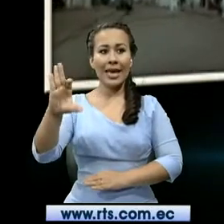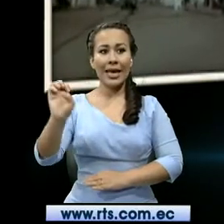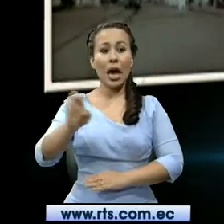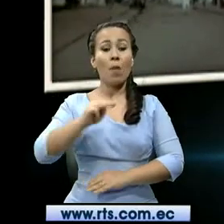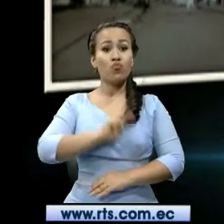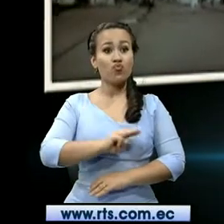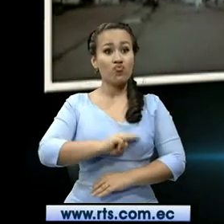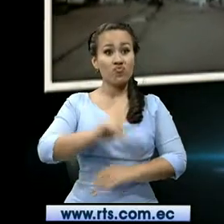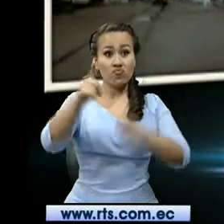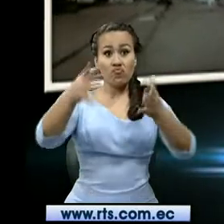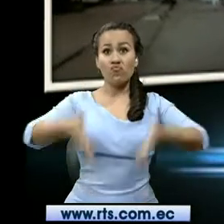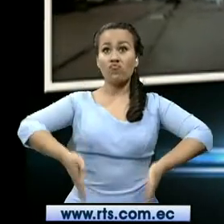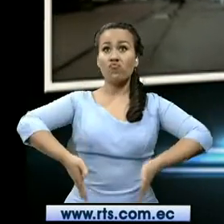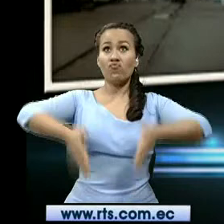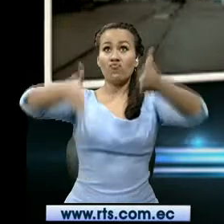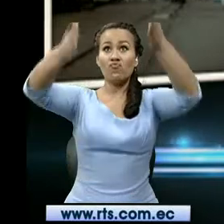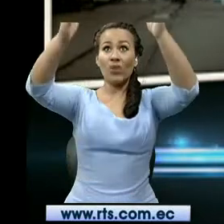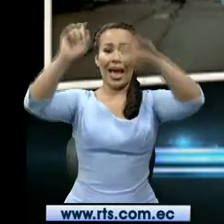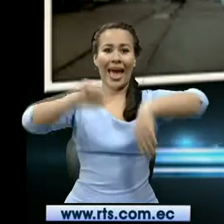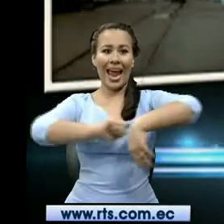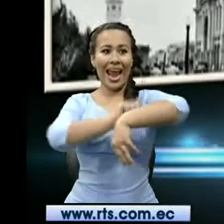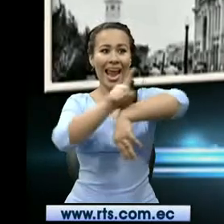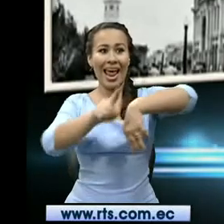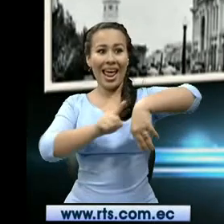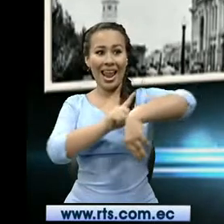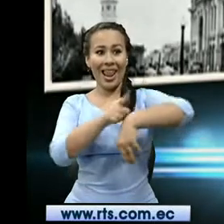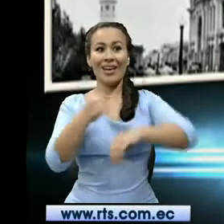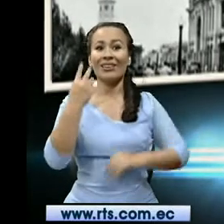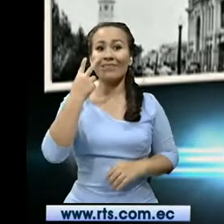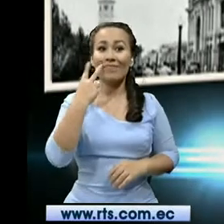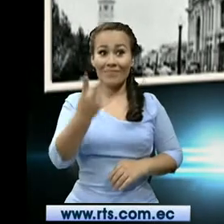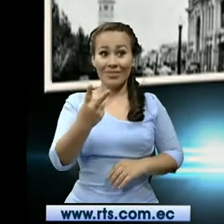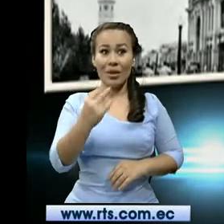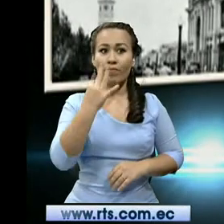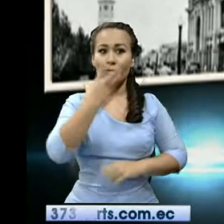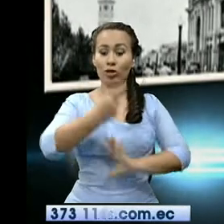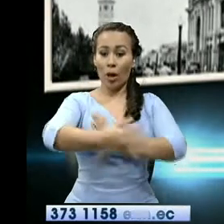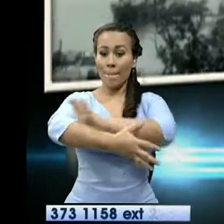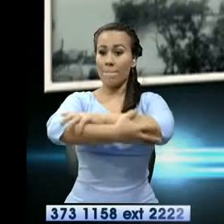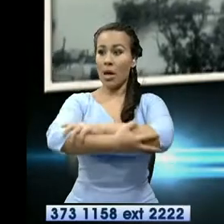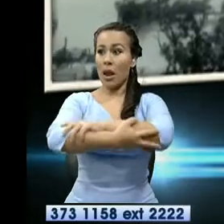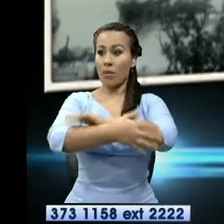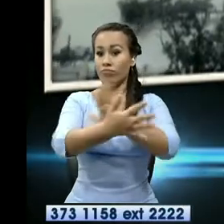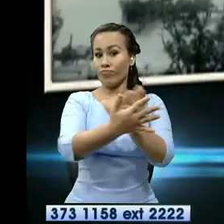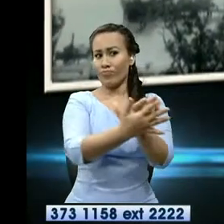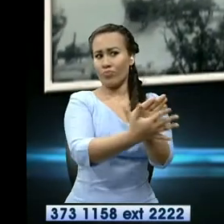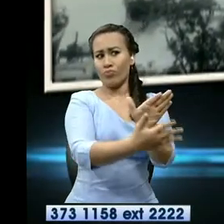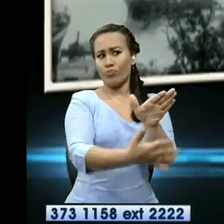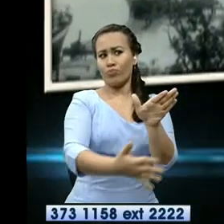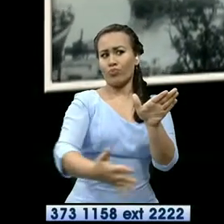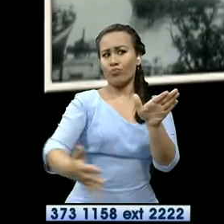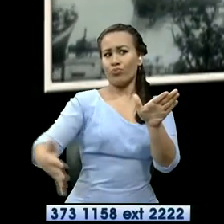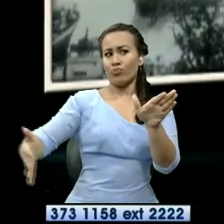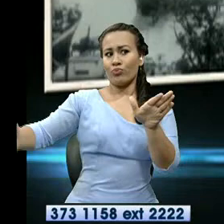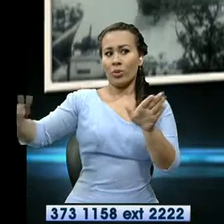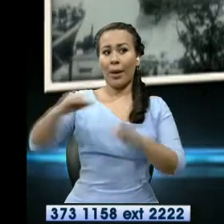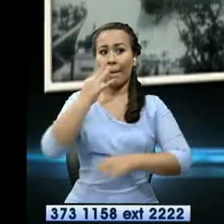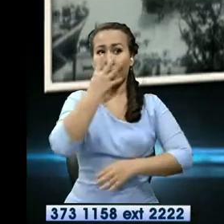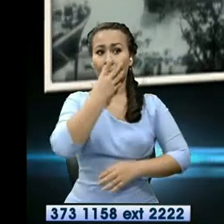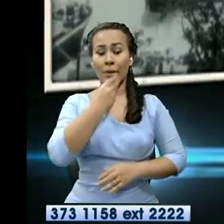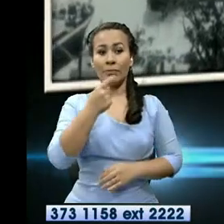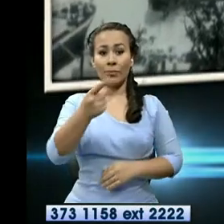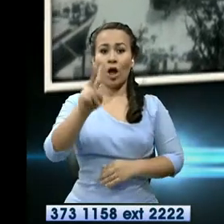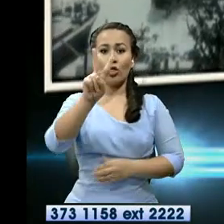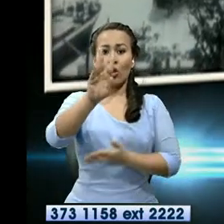Cabildo Porteño, así como la Torre del Reloj y el emblemático Malecón. Existen como vestigios dos